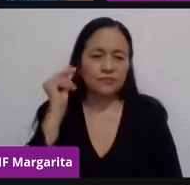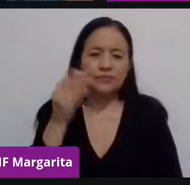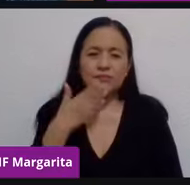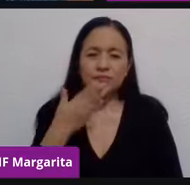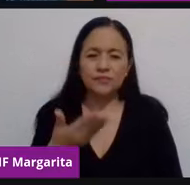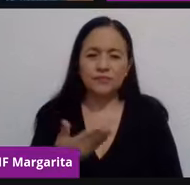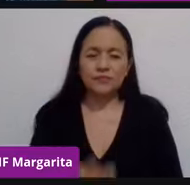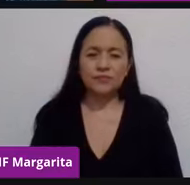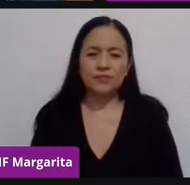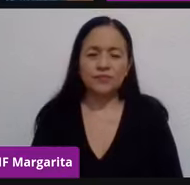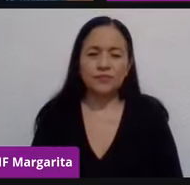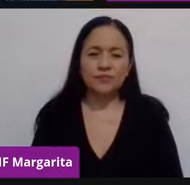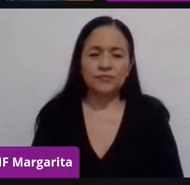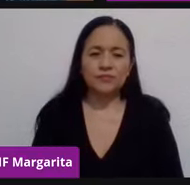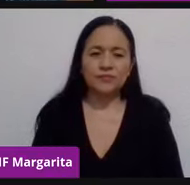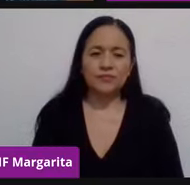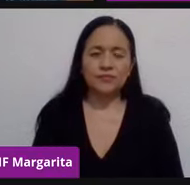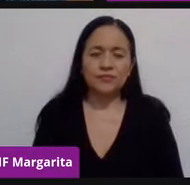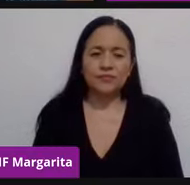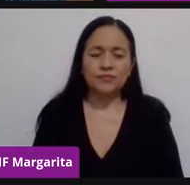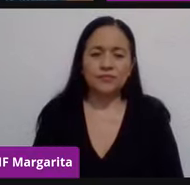doctor. Sí se escucha.